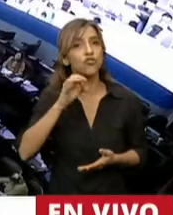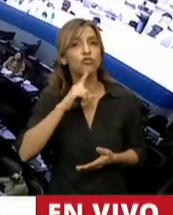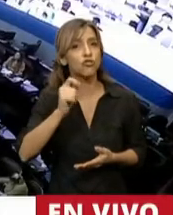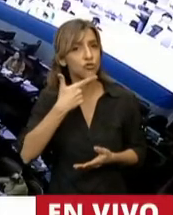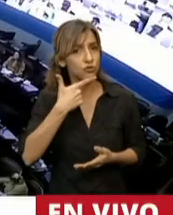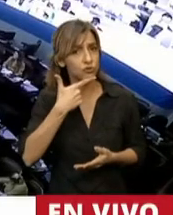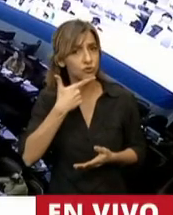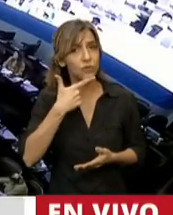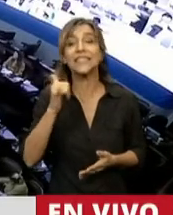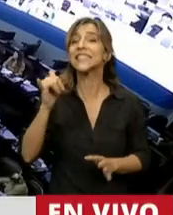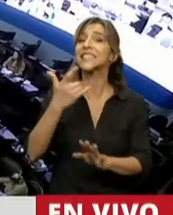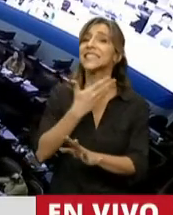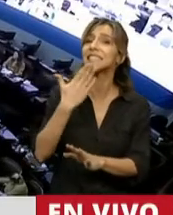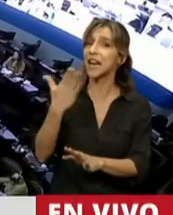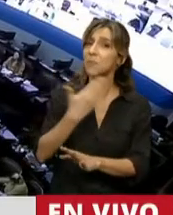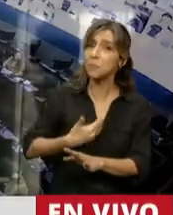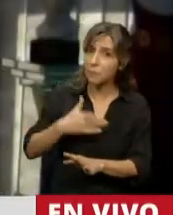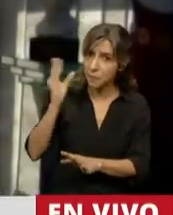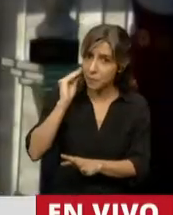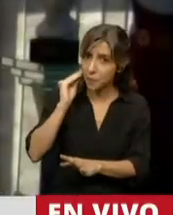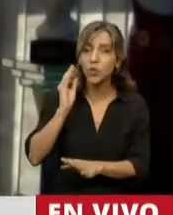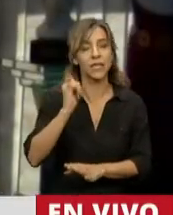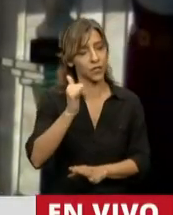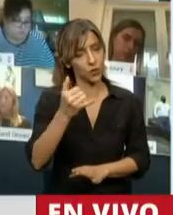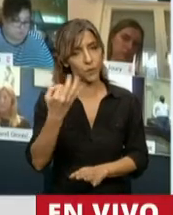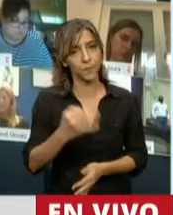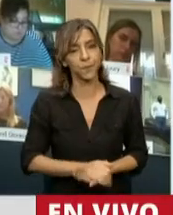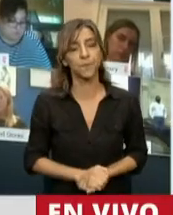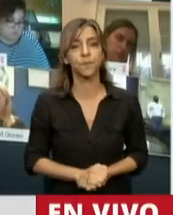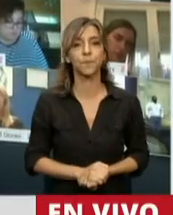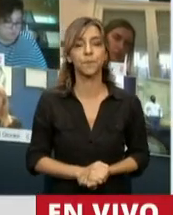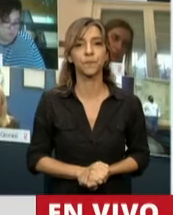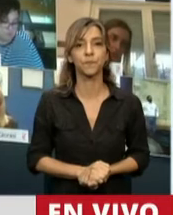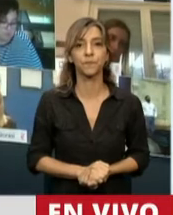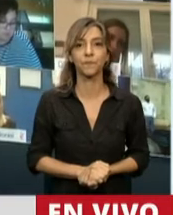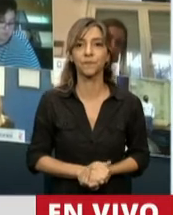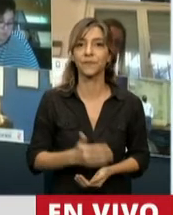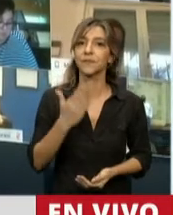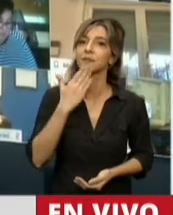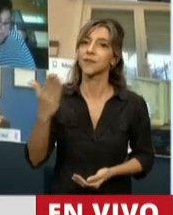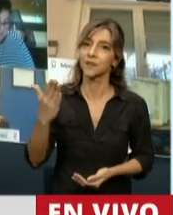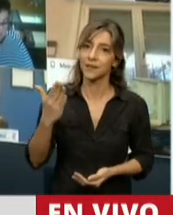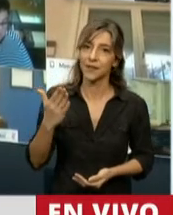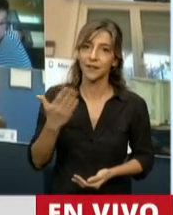Gracias, presidente. No sé si me escucha ahí. Lo escucho bien. Gracias, señor presidente.